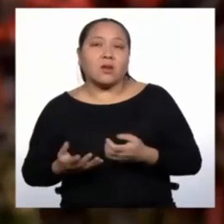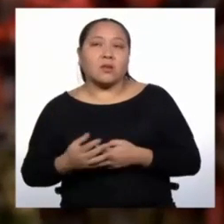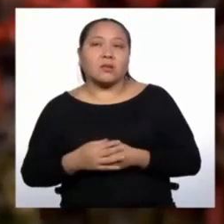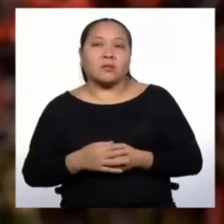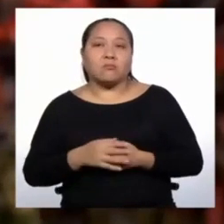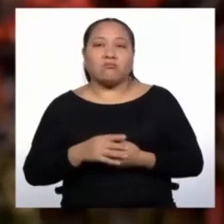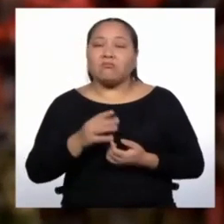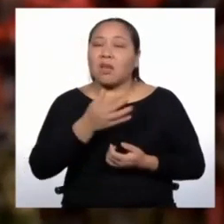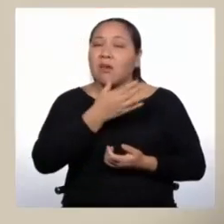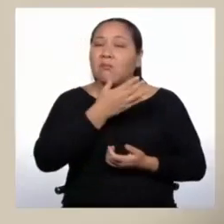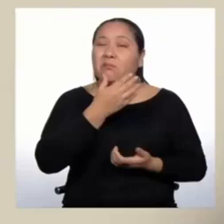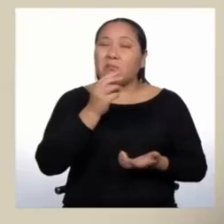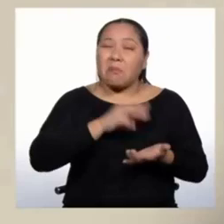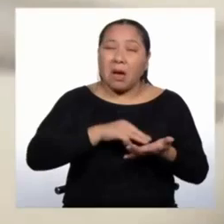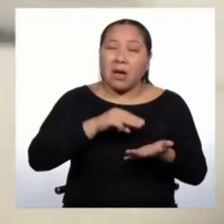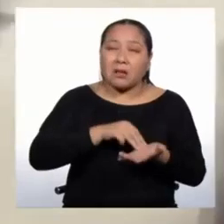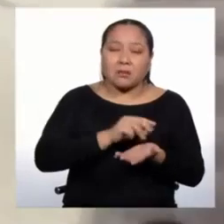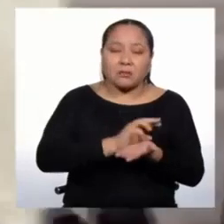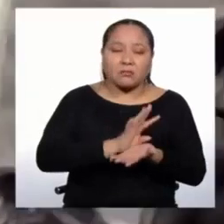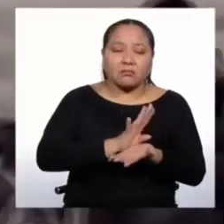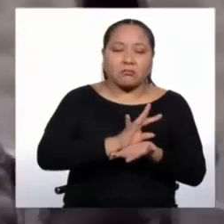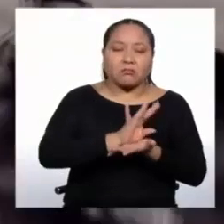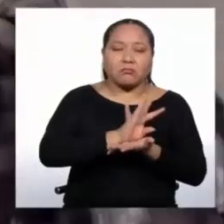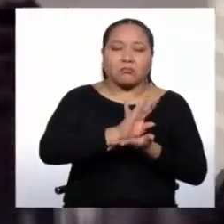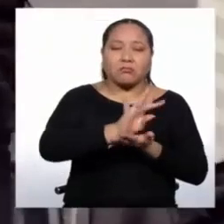ha emigrado del Perú.